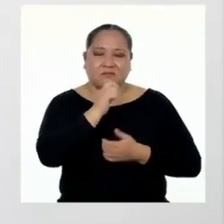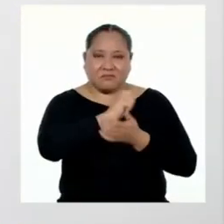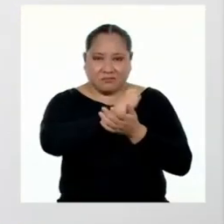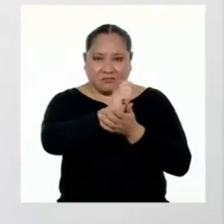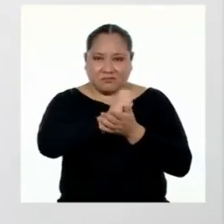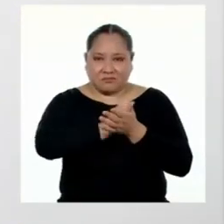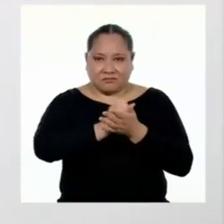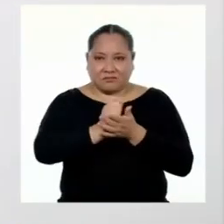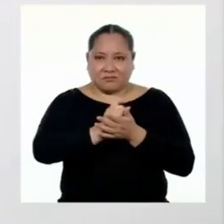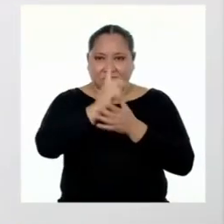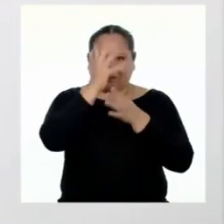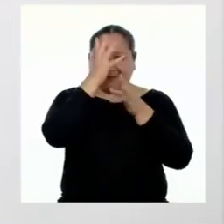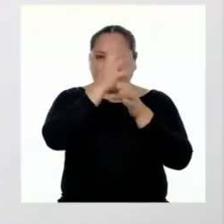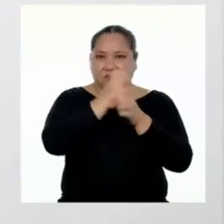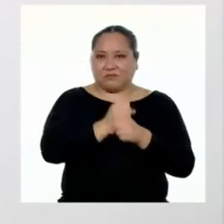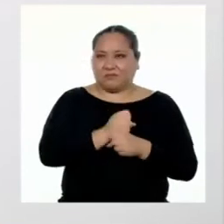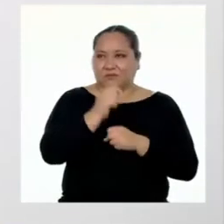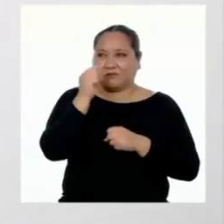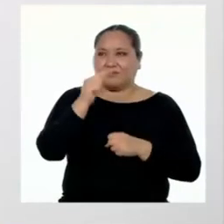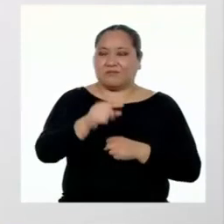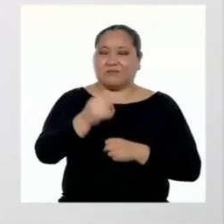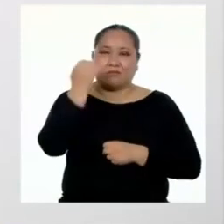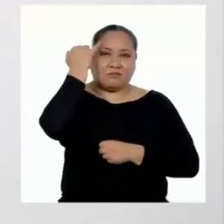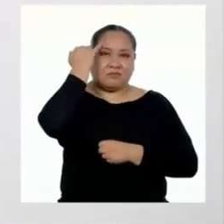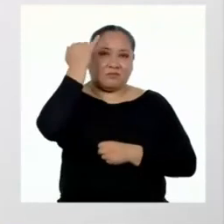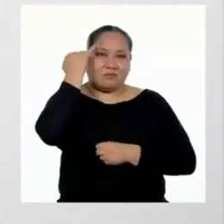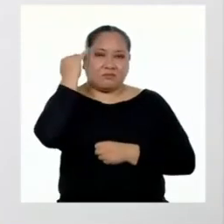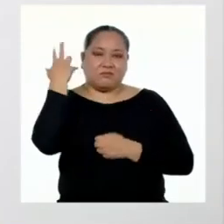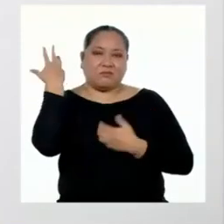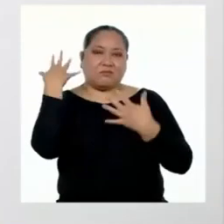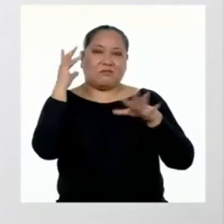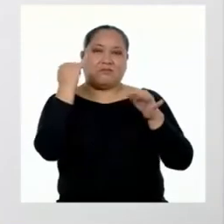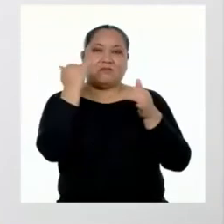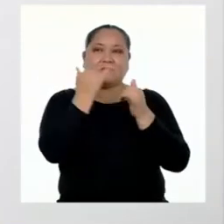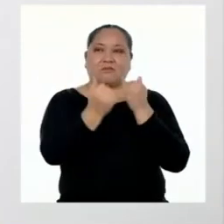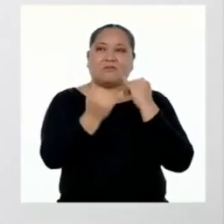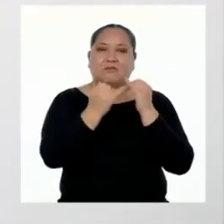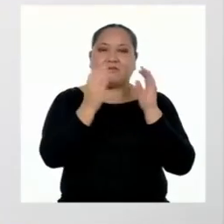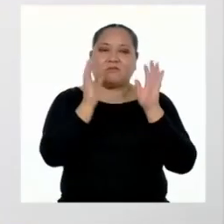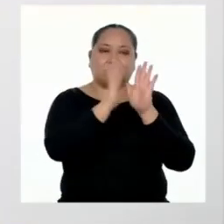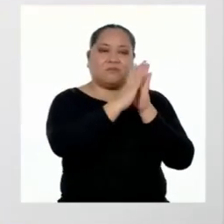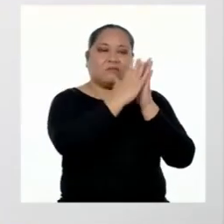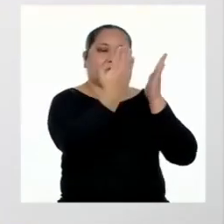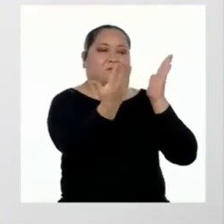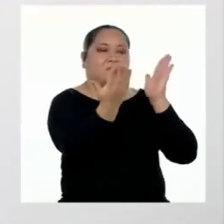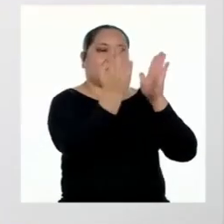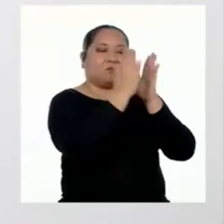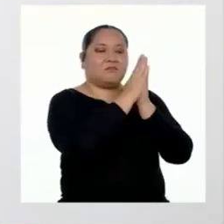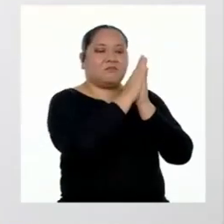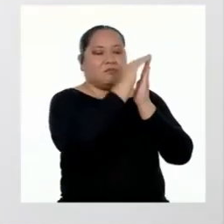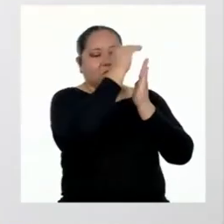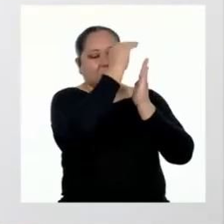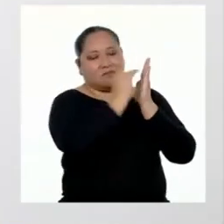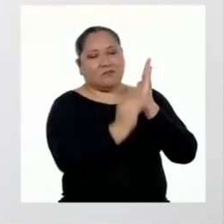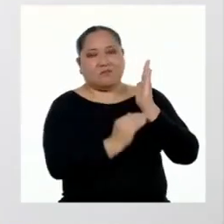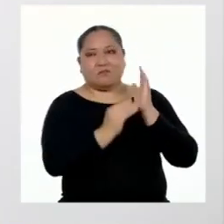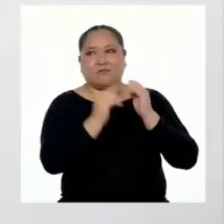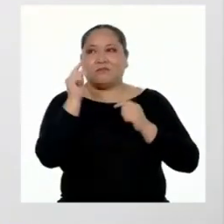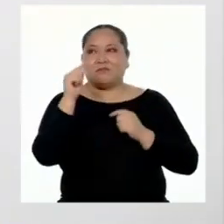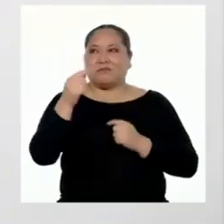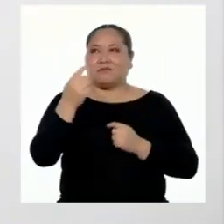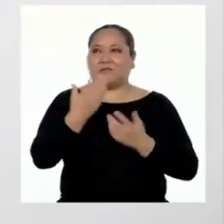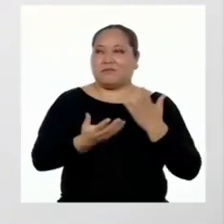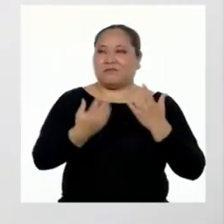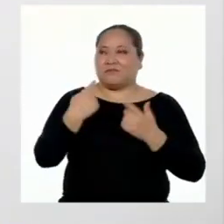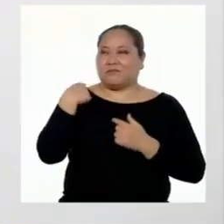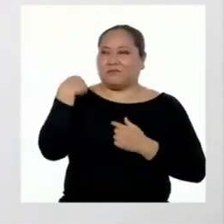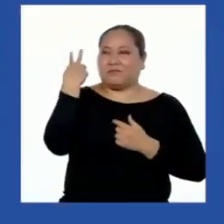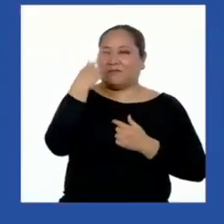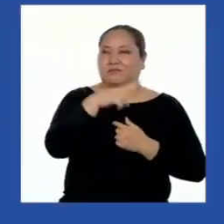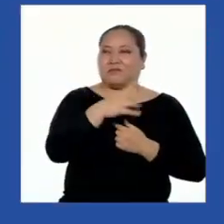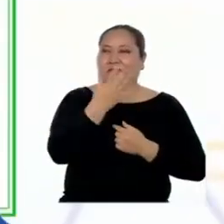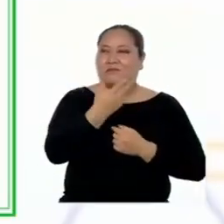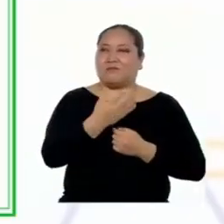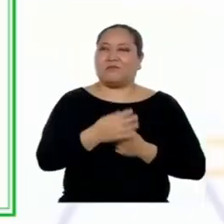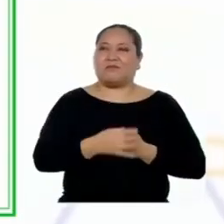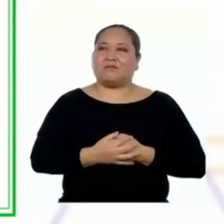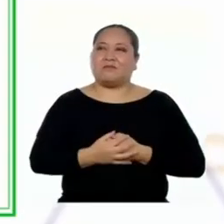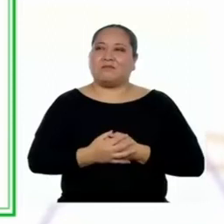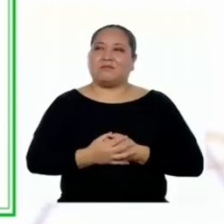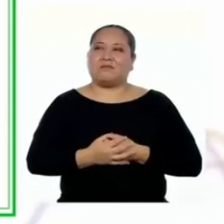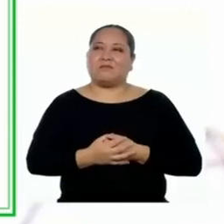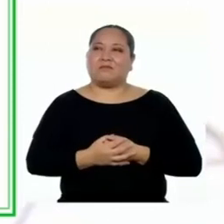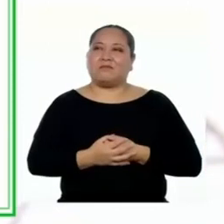escribir una conclusión o una idea para cerrar la cartilla. Y cuando lo hagas, seguramente se verá así.